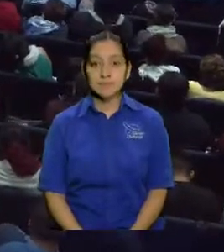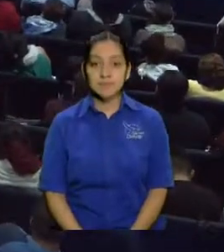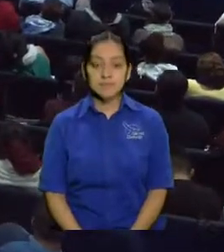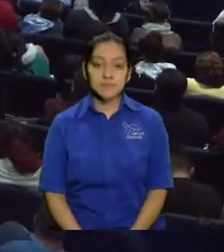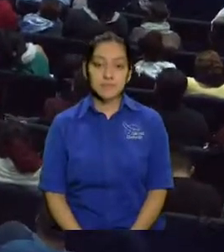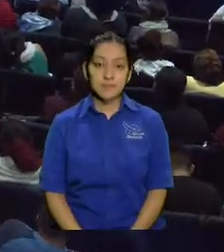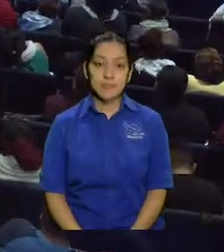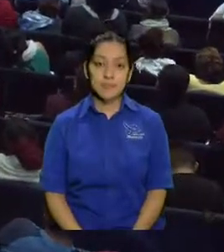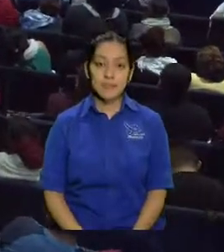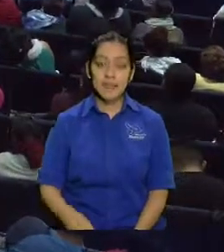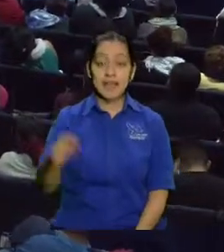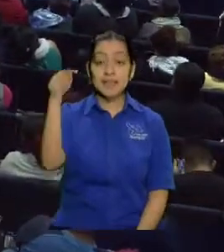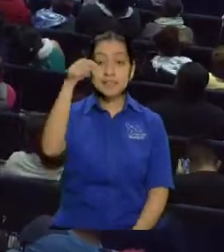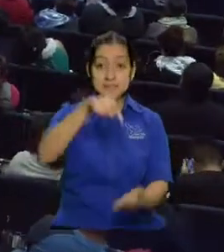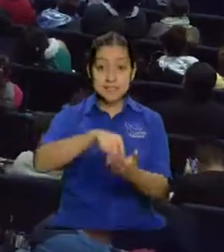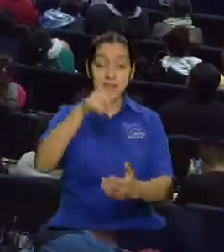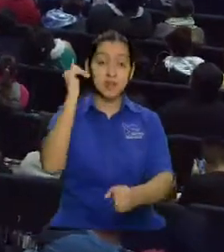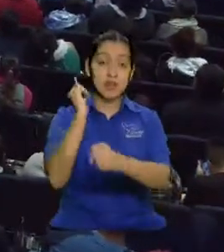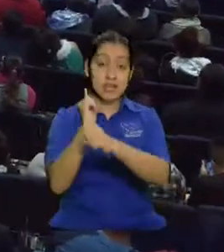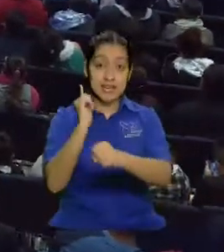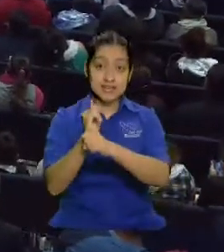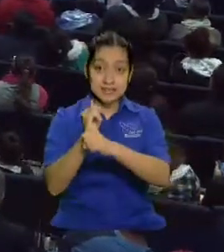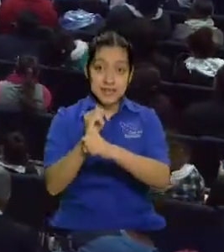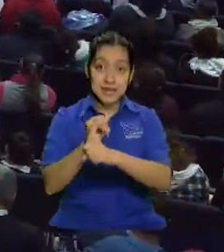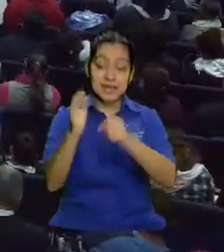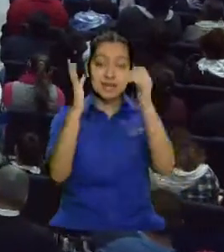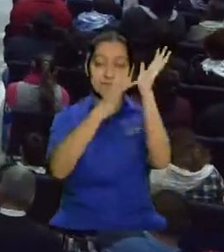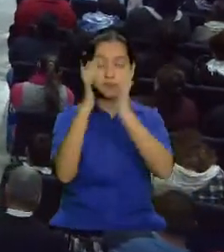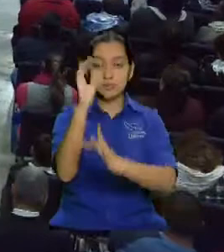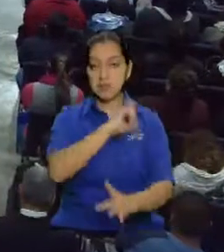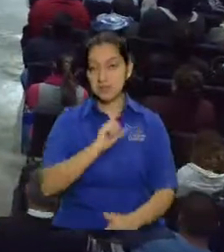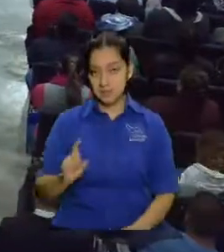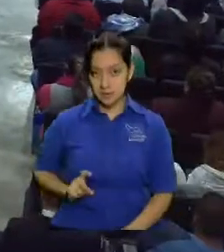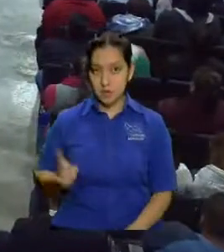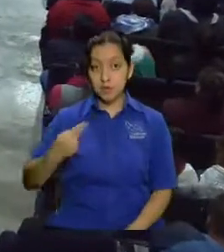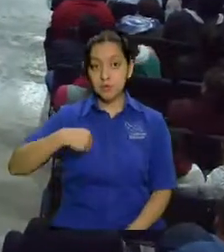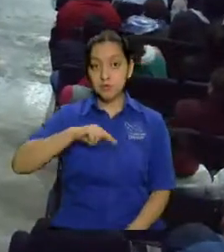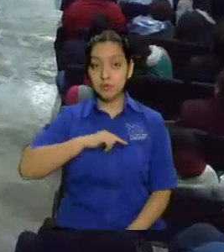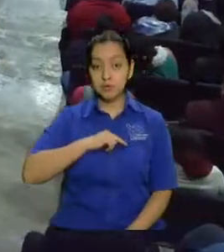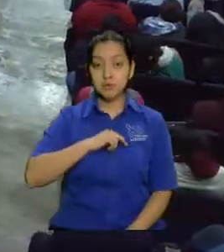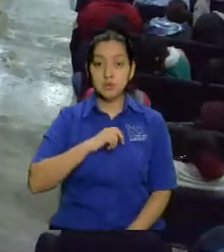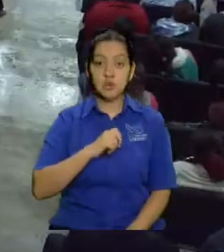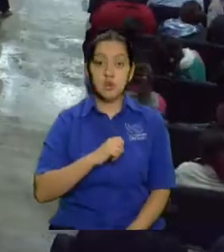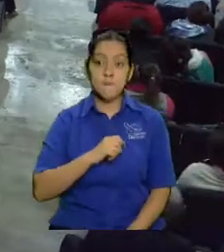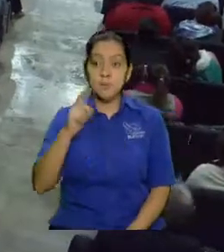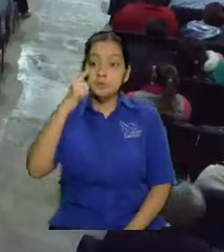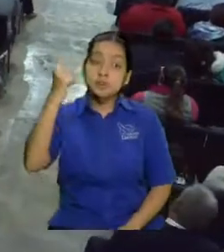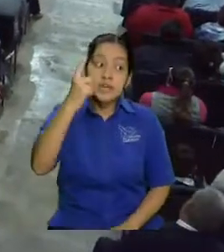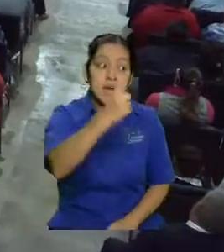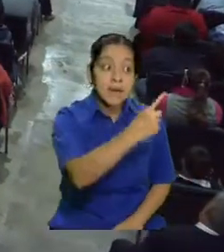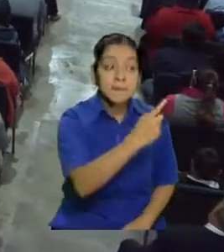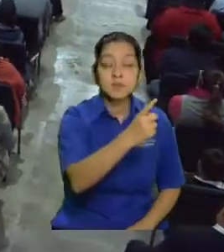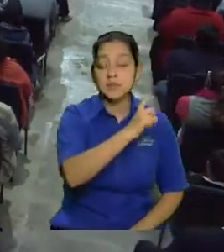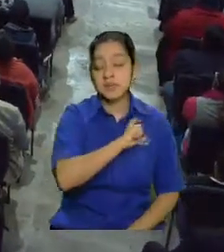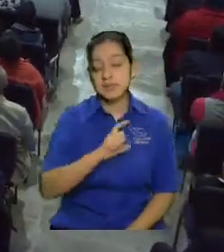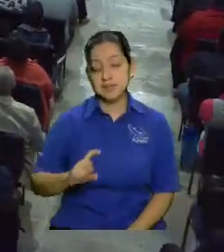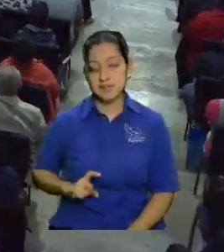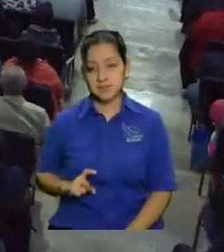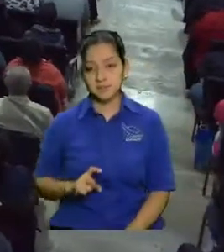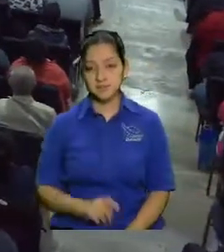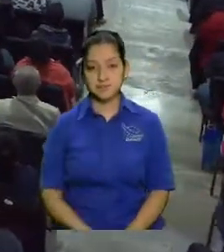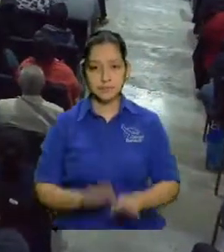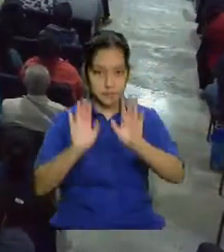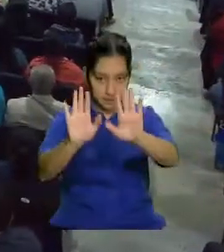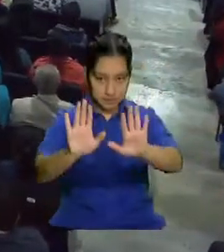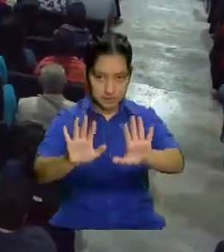El centro de la iglesia es Jesucristo. Nosotros somos cristocéntricos. Ahora, déjeme explicar la magnitud de lo